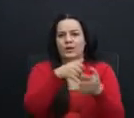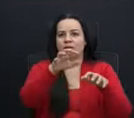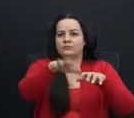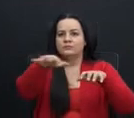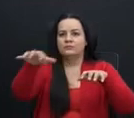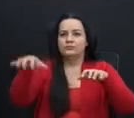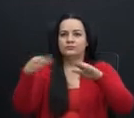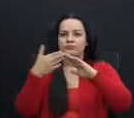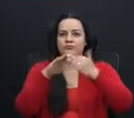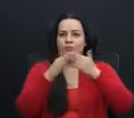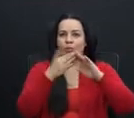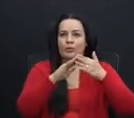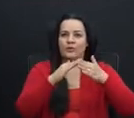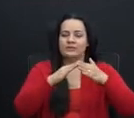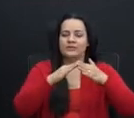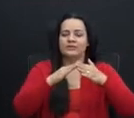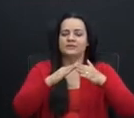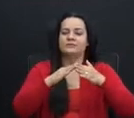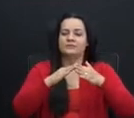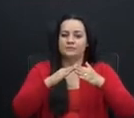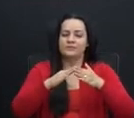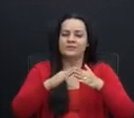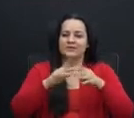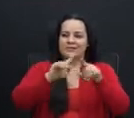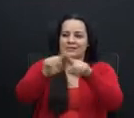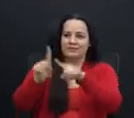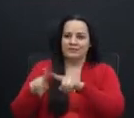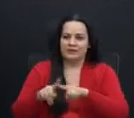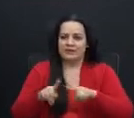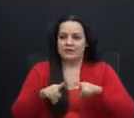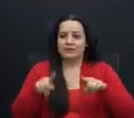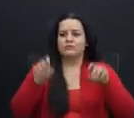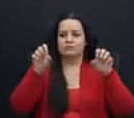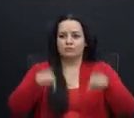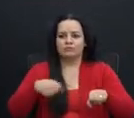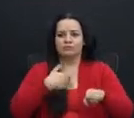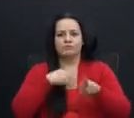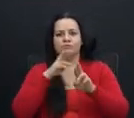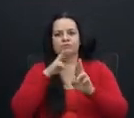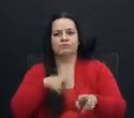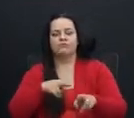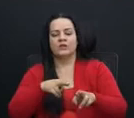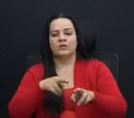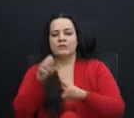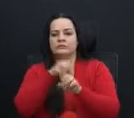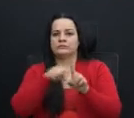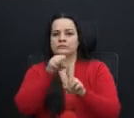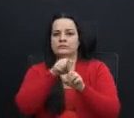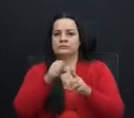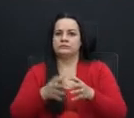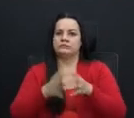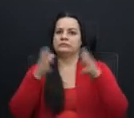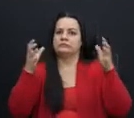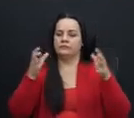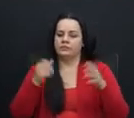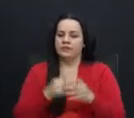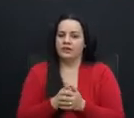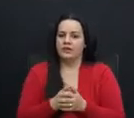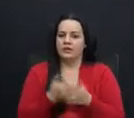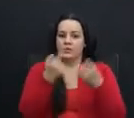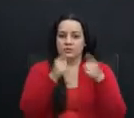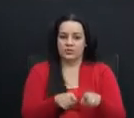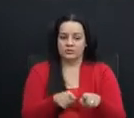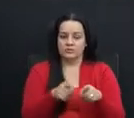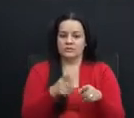poblaciones de los distintos cantones que pueden tener como resultado un embate mayor ante los hechos que ocasionaron la